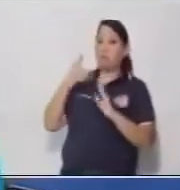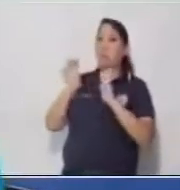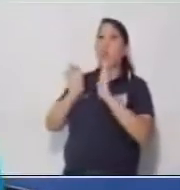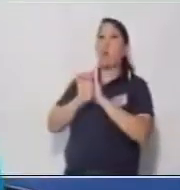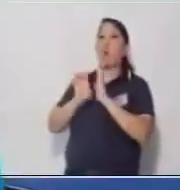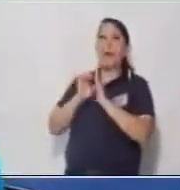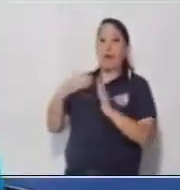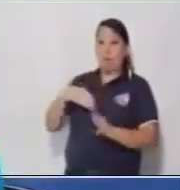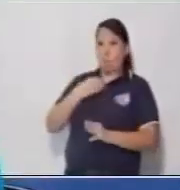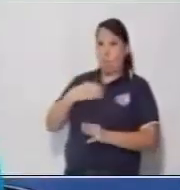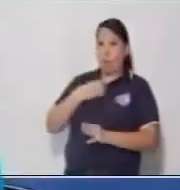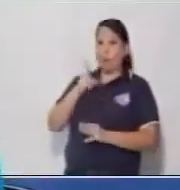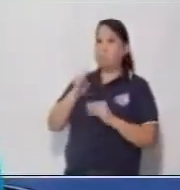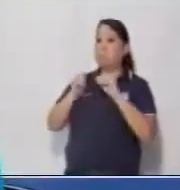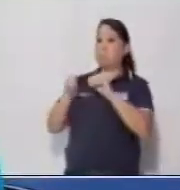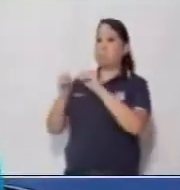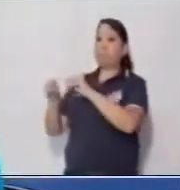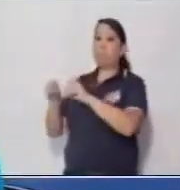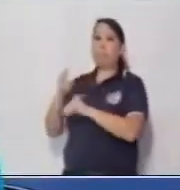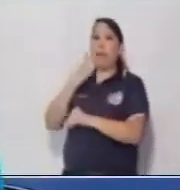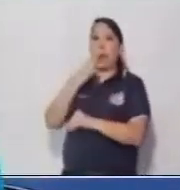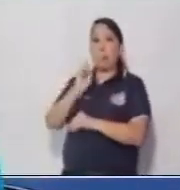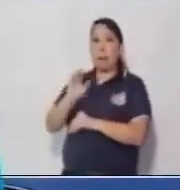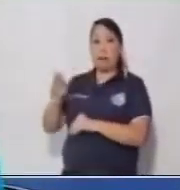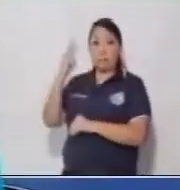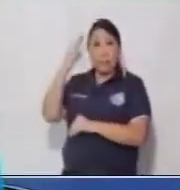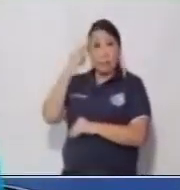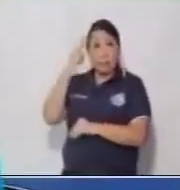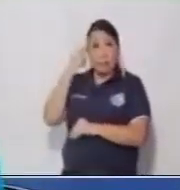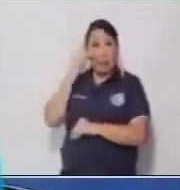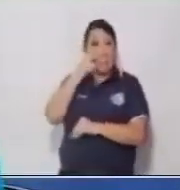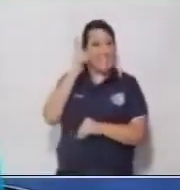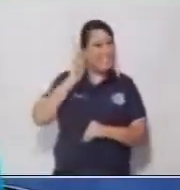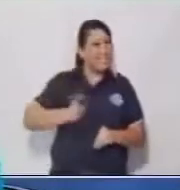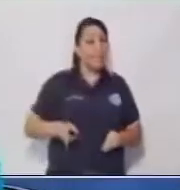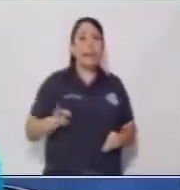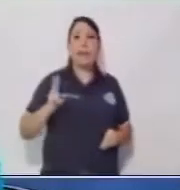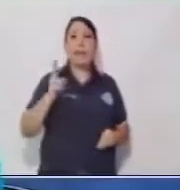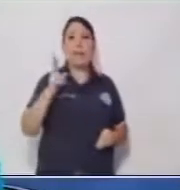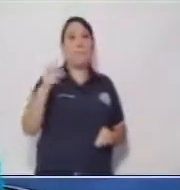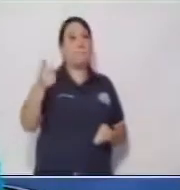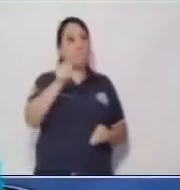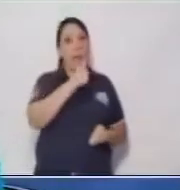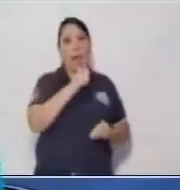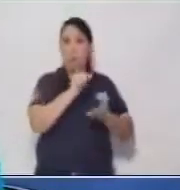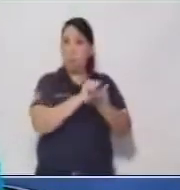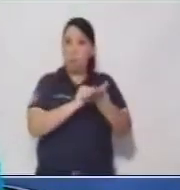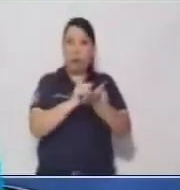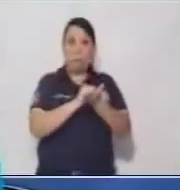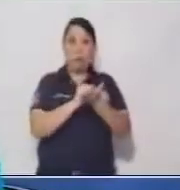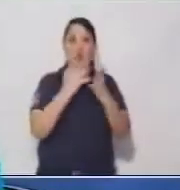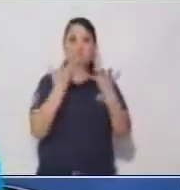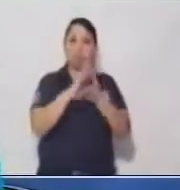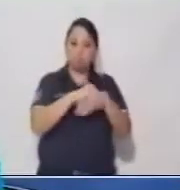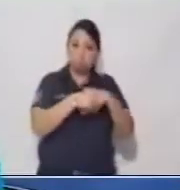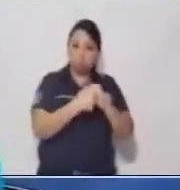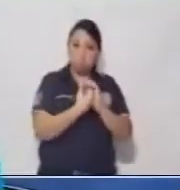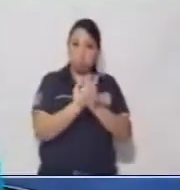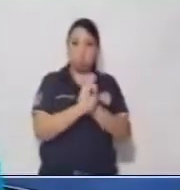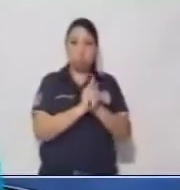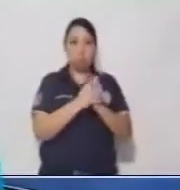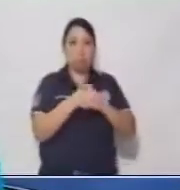vamos a ayudar a nuestros hermanitos en clase. Te recordamos, siempre hay que lavarse las manos con suficiente